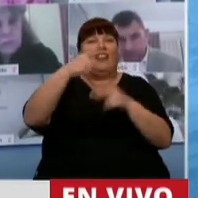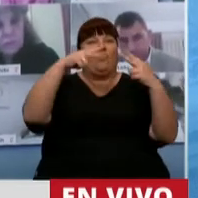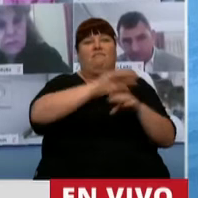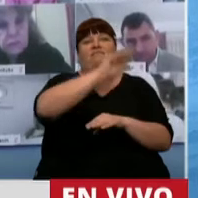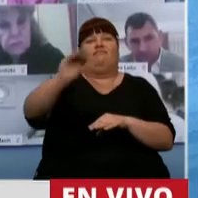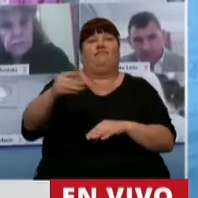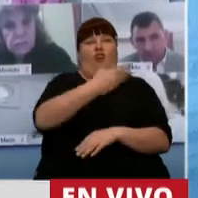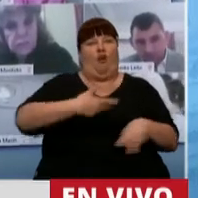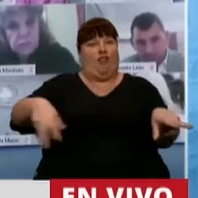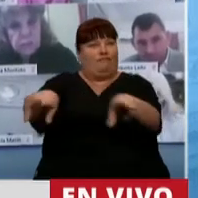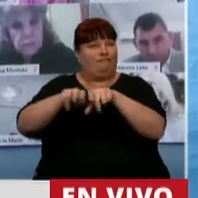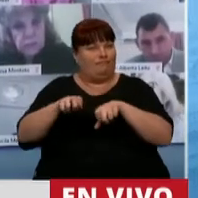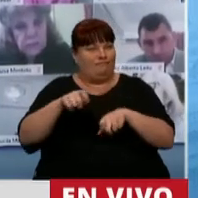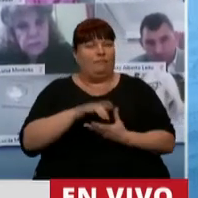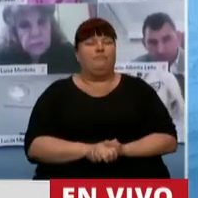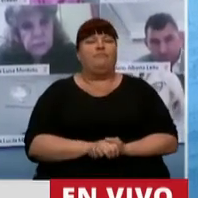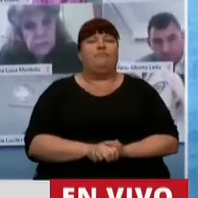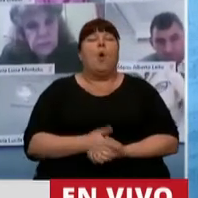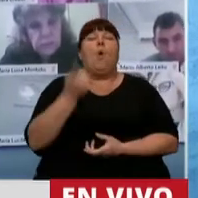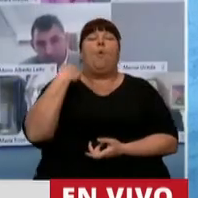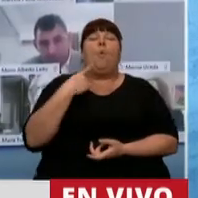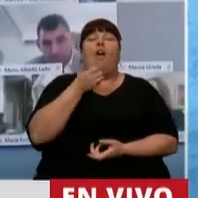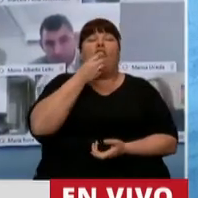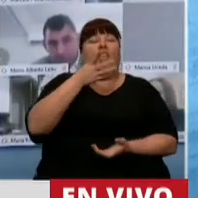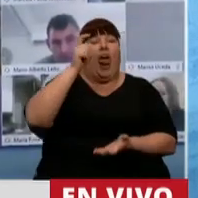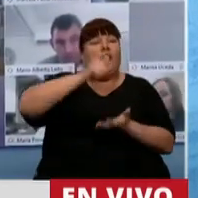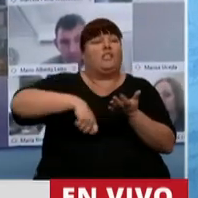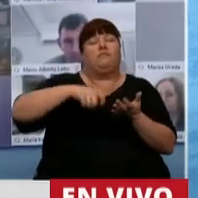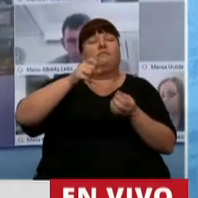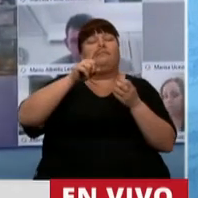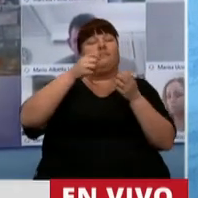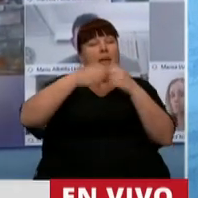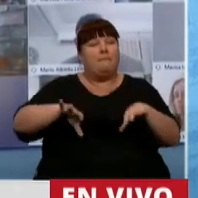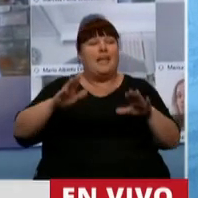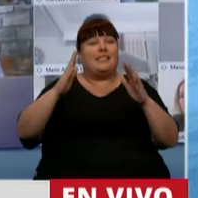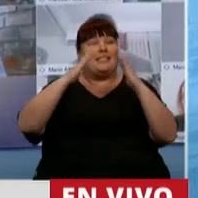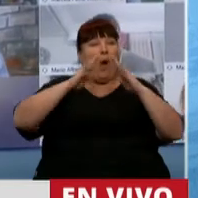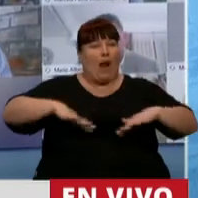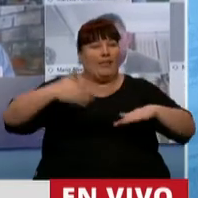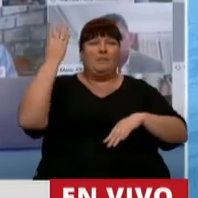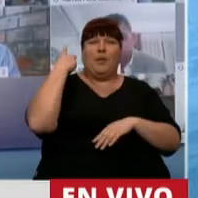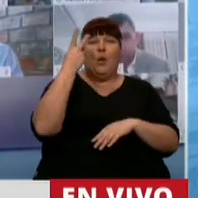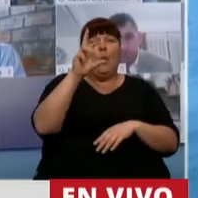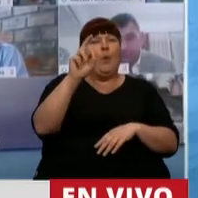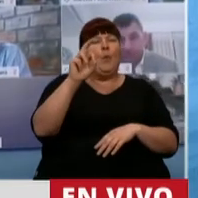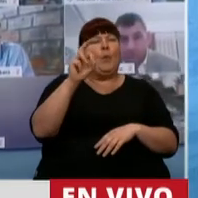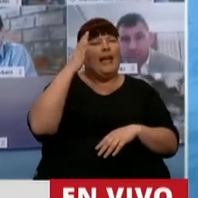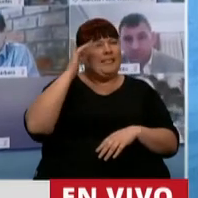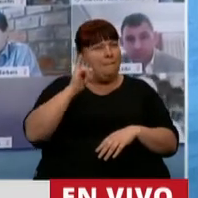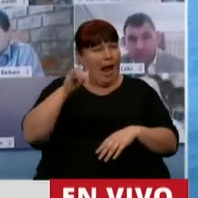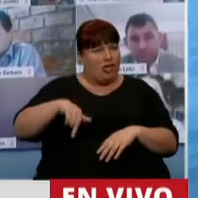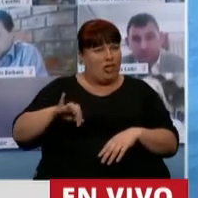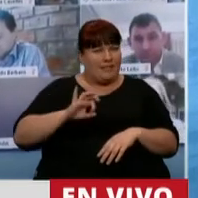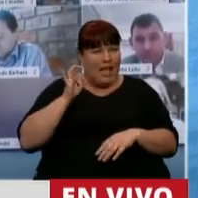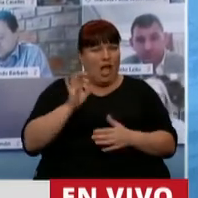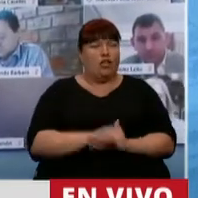Y sin duda es que a partir de la declaración de la cuarentena, allá por el 20 de marzo de